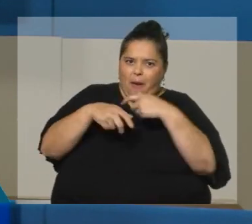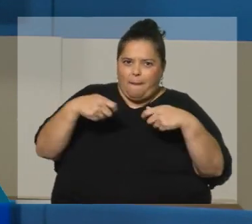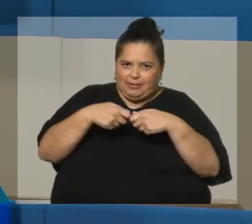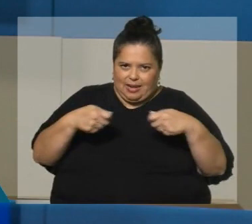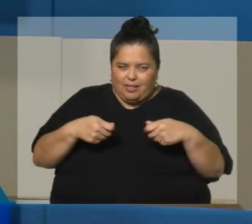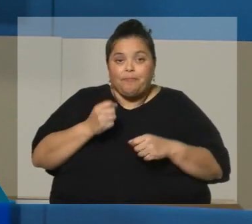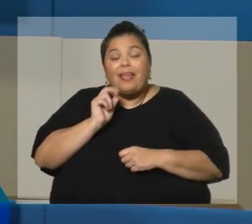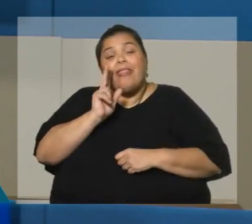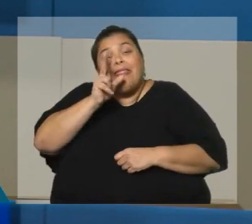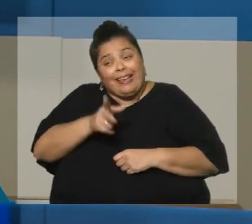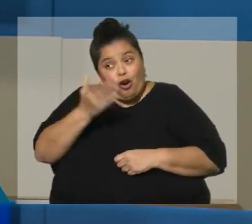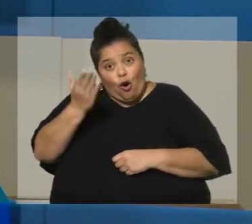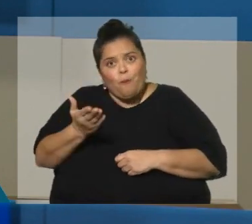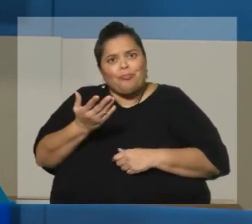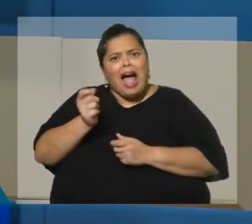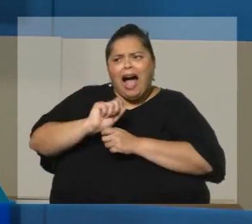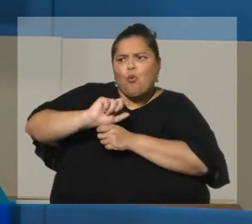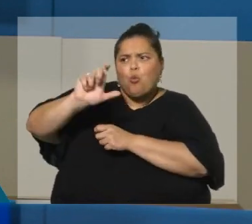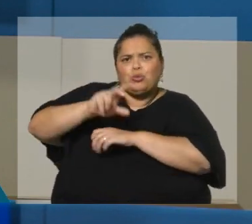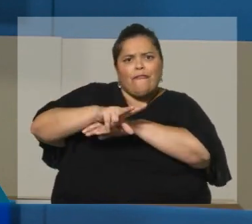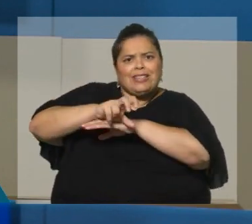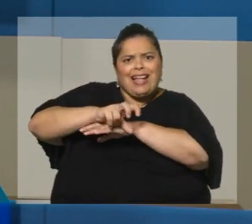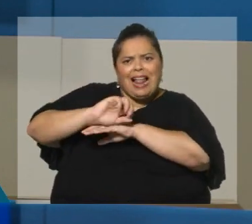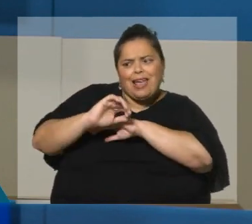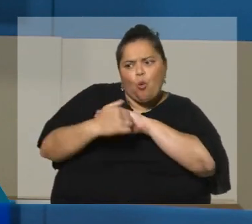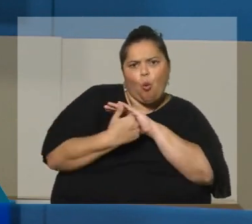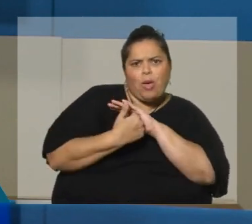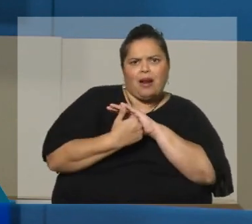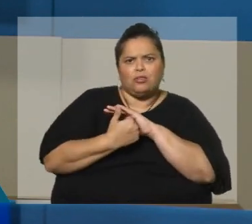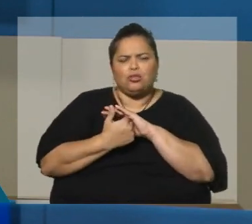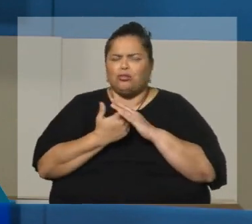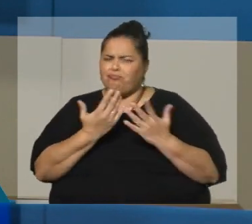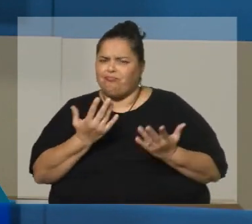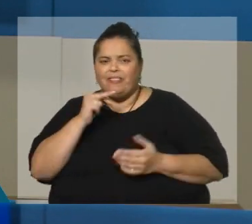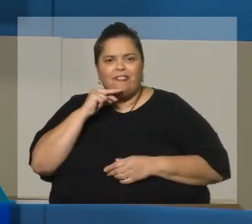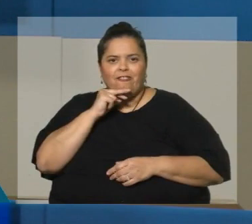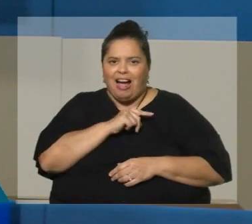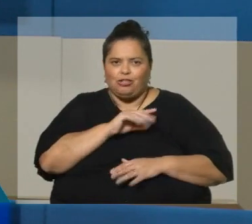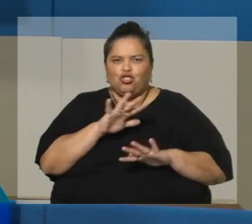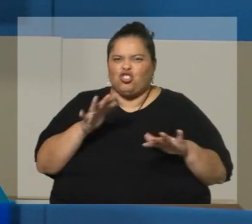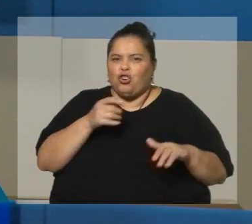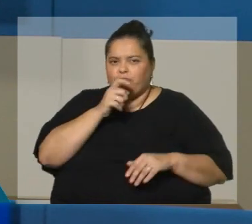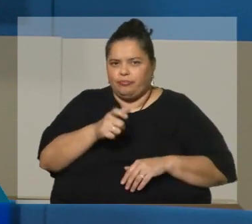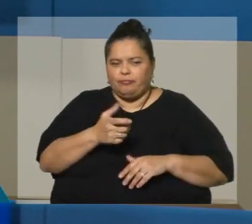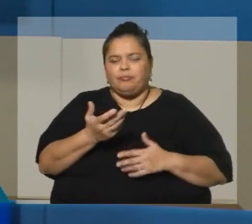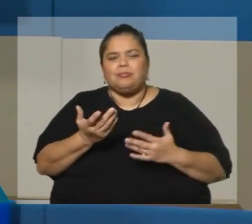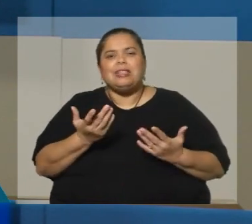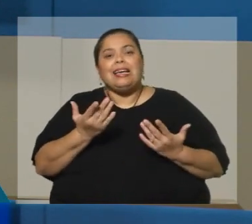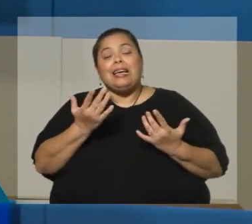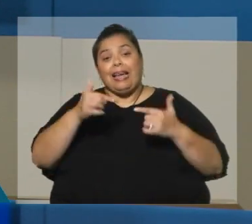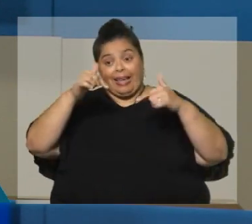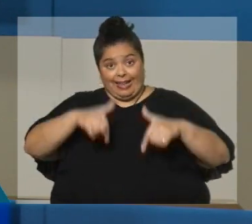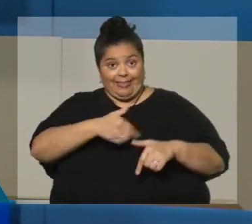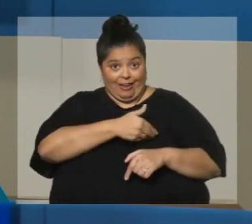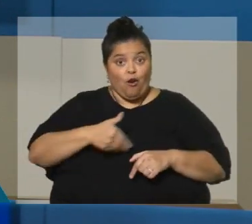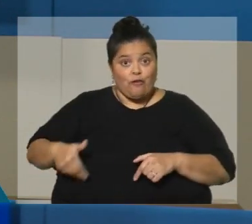ajuste fiscal encubierto. Eso es falso. No hay un ajuste fiscal encubierto. Un ajuste fiscal encubierto... A ver, este gobierno